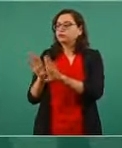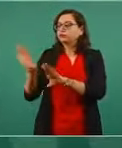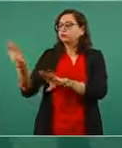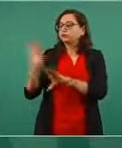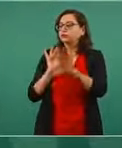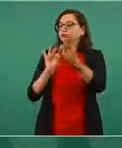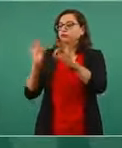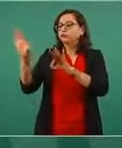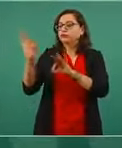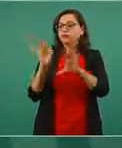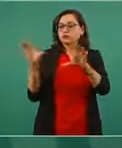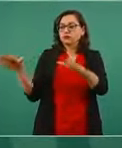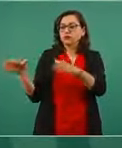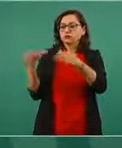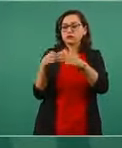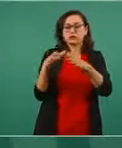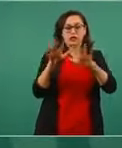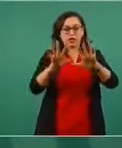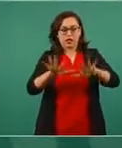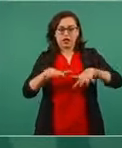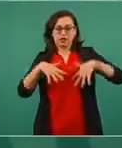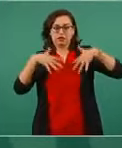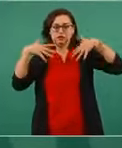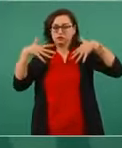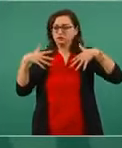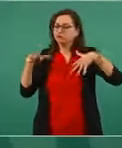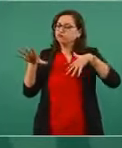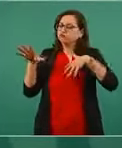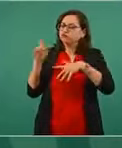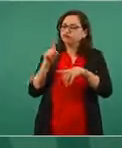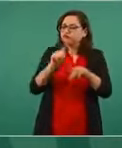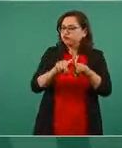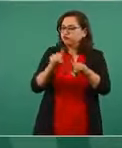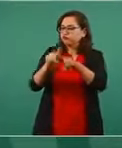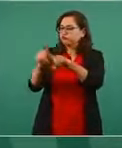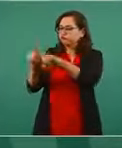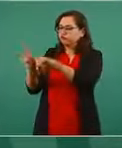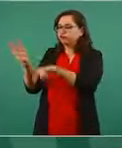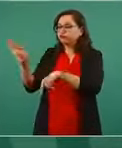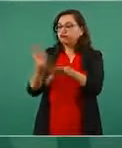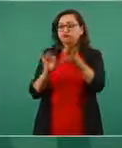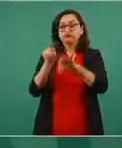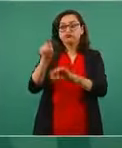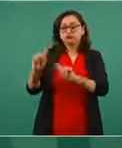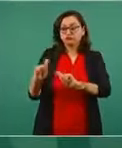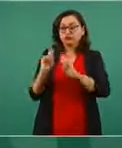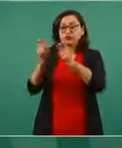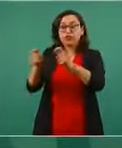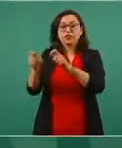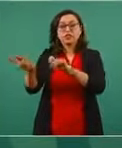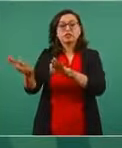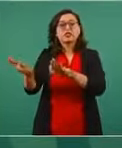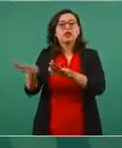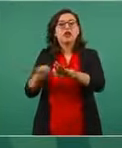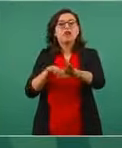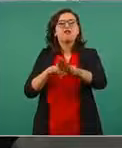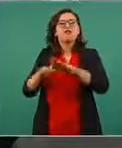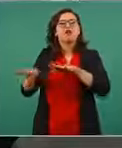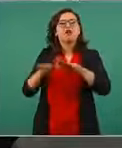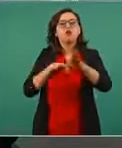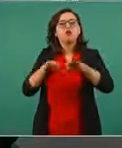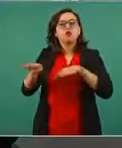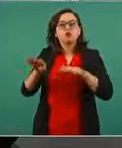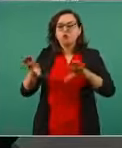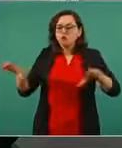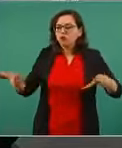servicio a la comunidad. Y se empieza a dar servicio a la comunidad desde joven, se